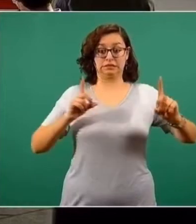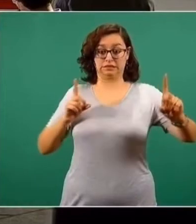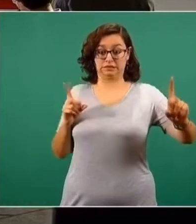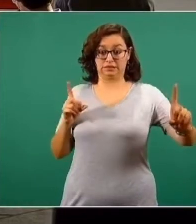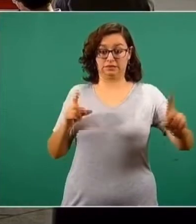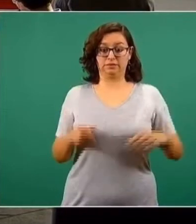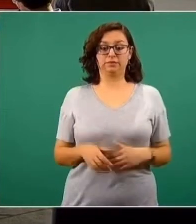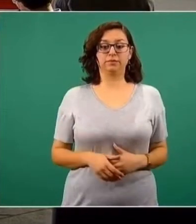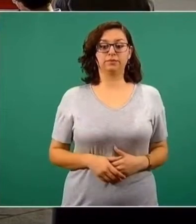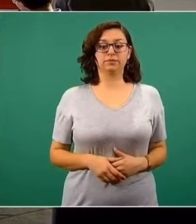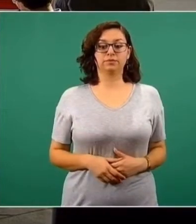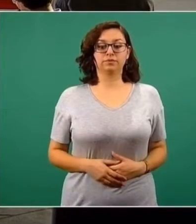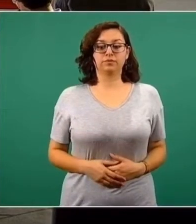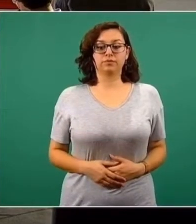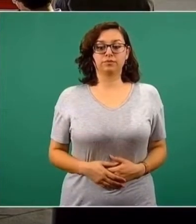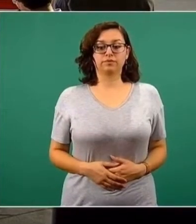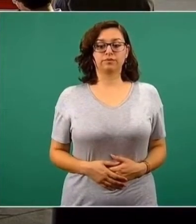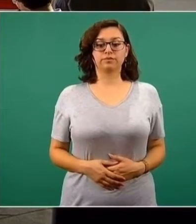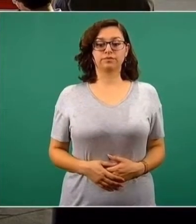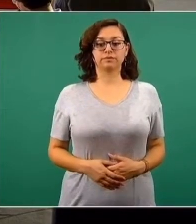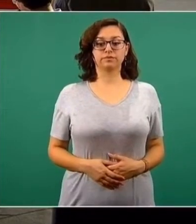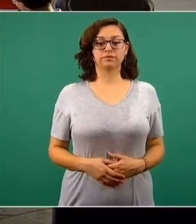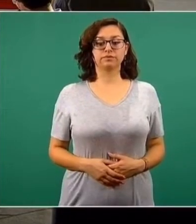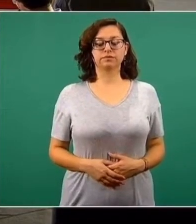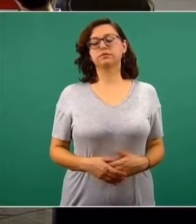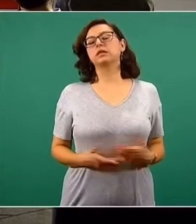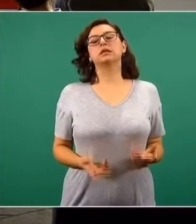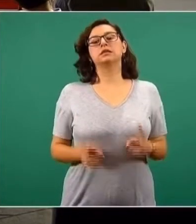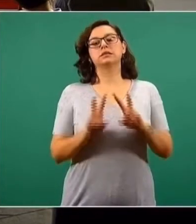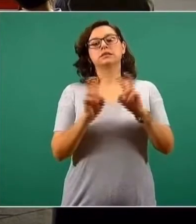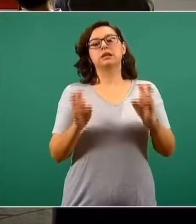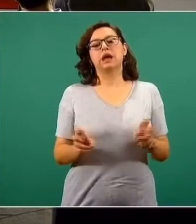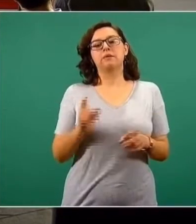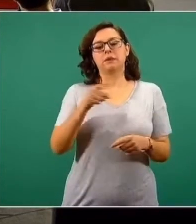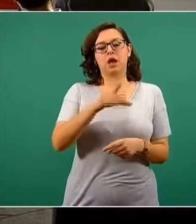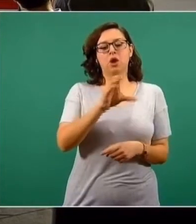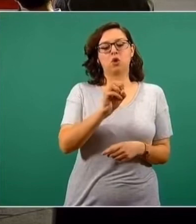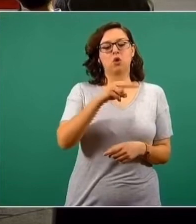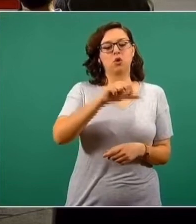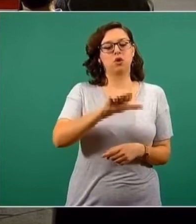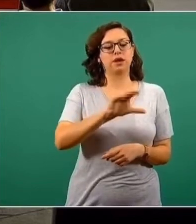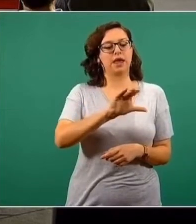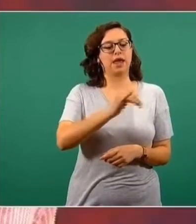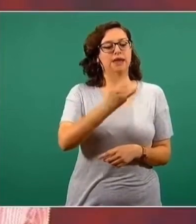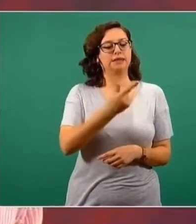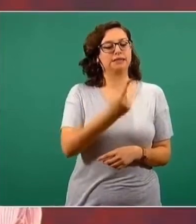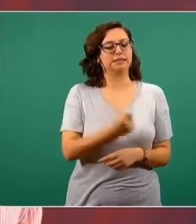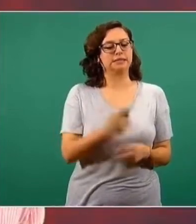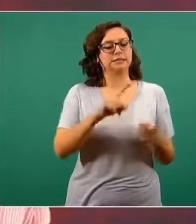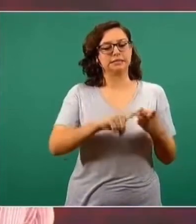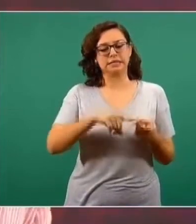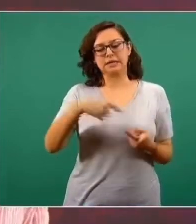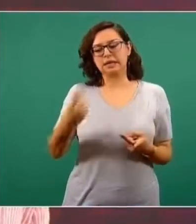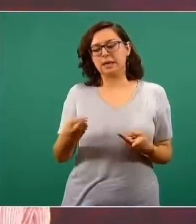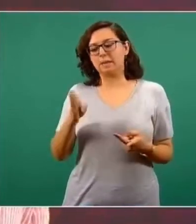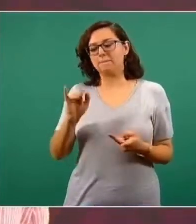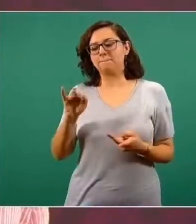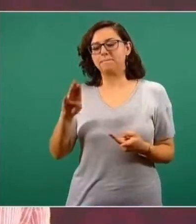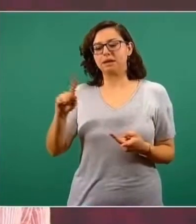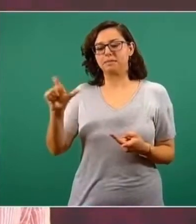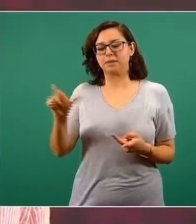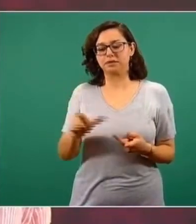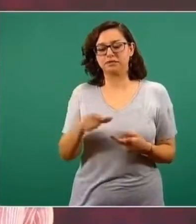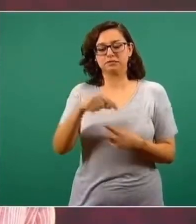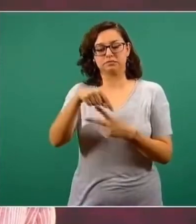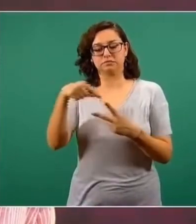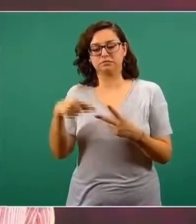Me preguntaba también sobre este tema de Virmex con ACIT. Con muchísimo gusto lo comento, porque este es